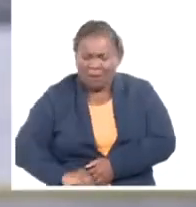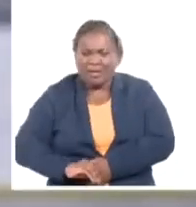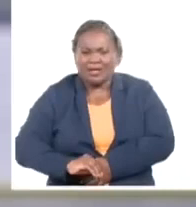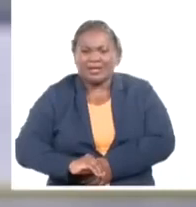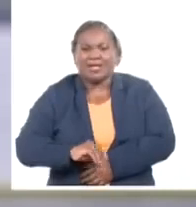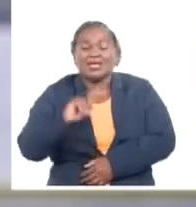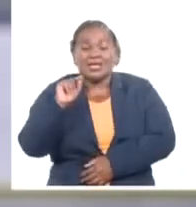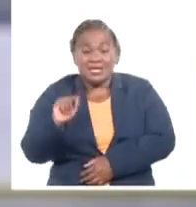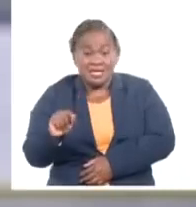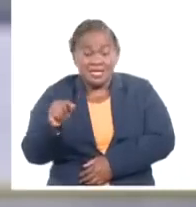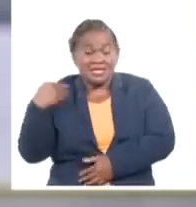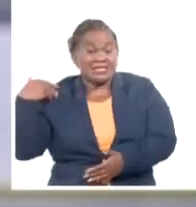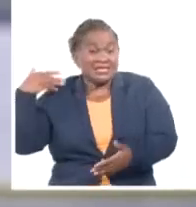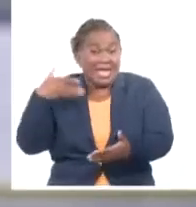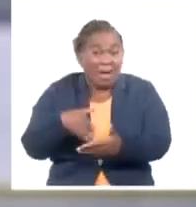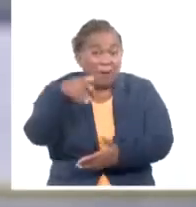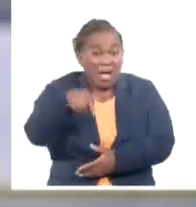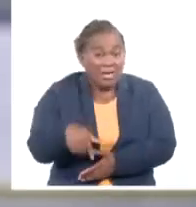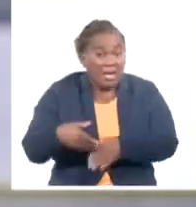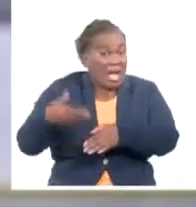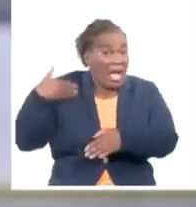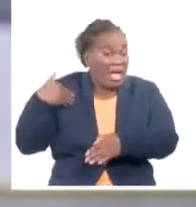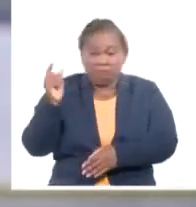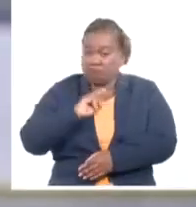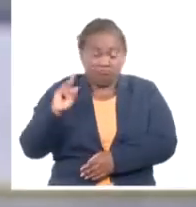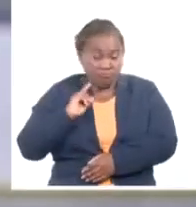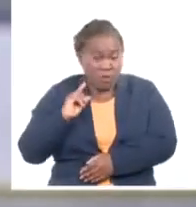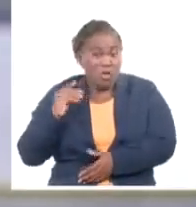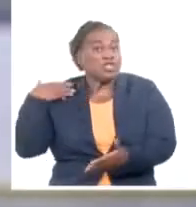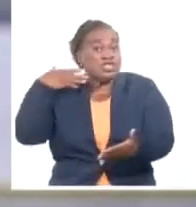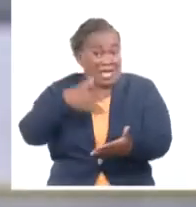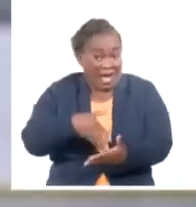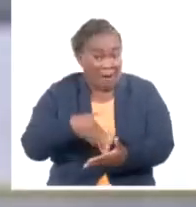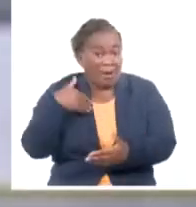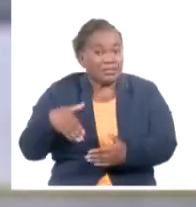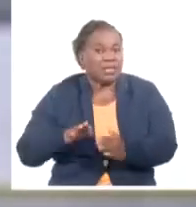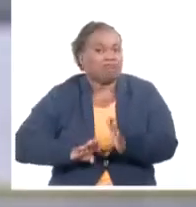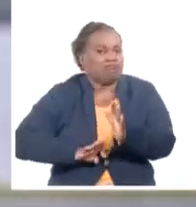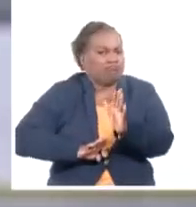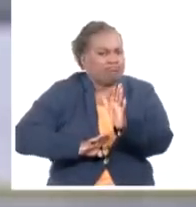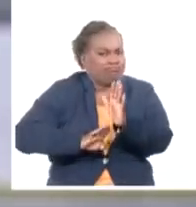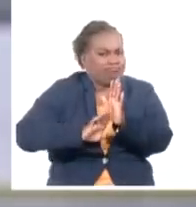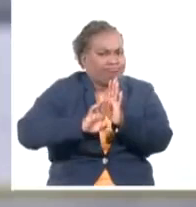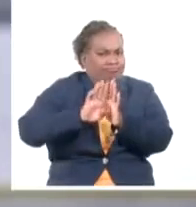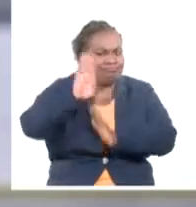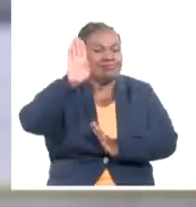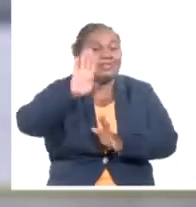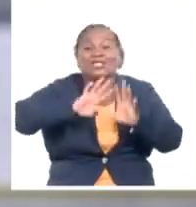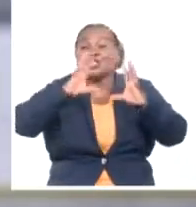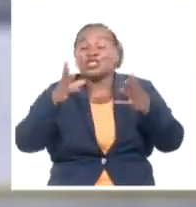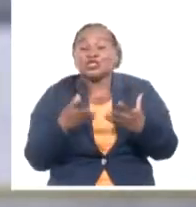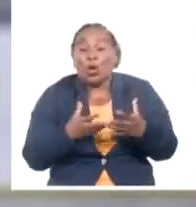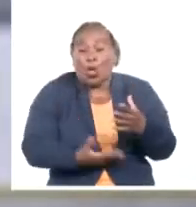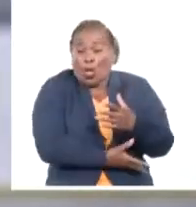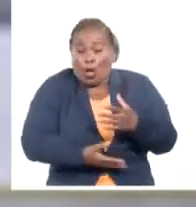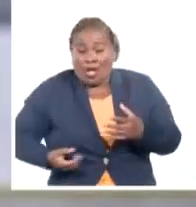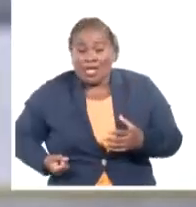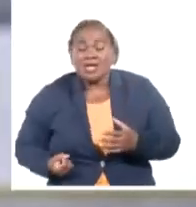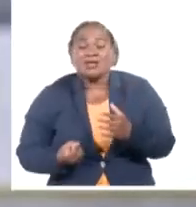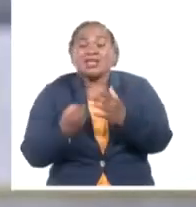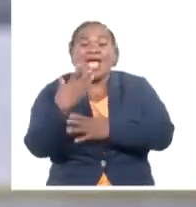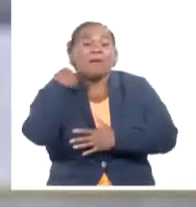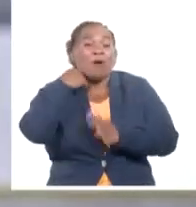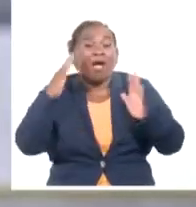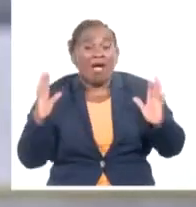llegamos hasta aquí retrocediendo, llegamos hasta aquí ascendiendo. Todo lo que resistimos y creamos en el año más